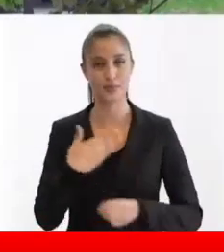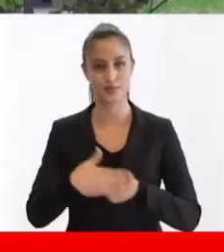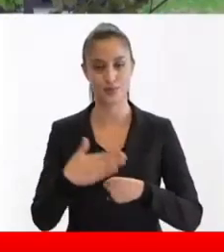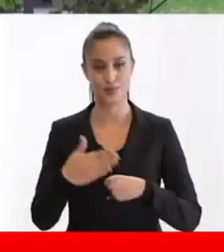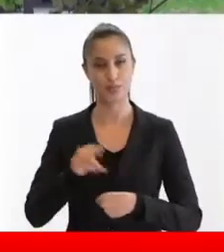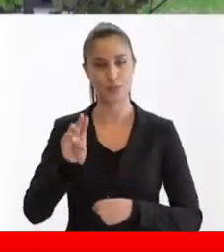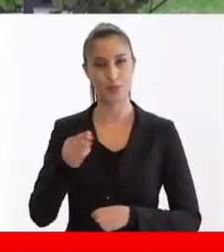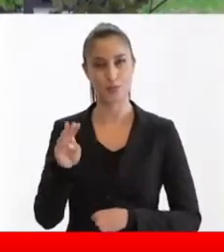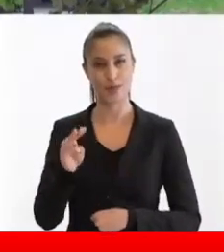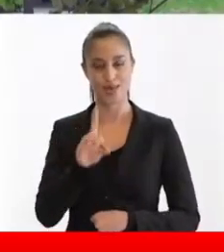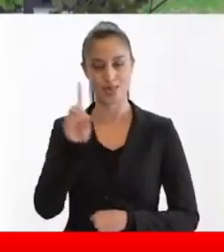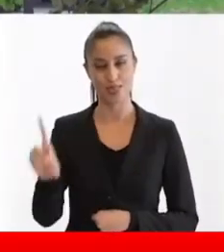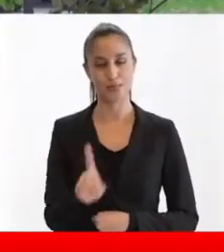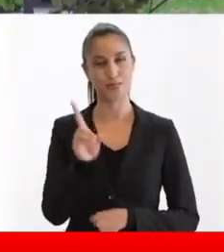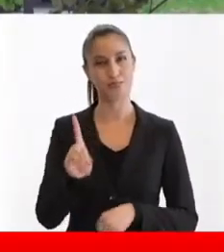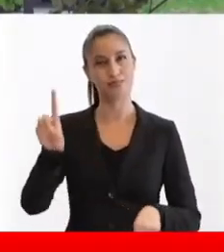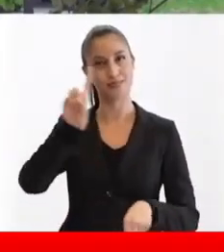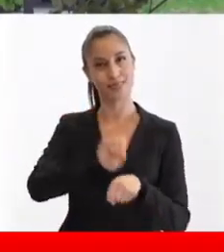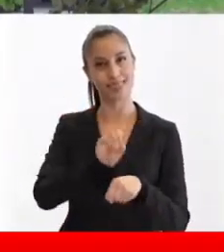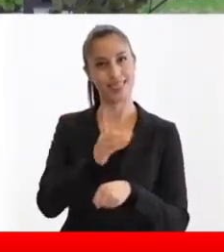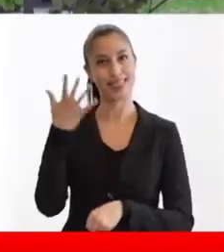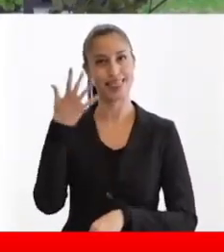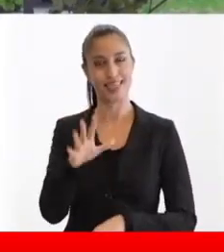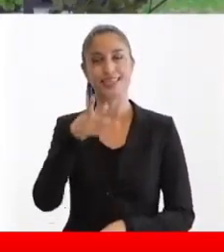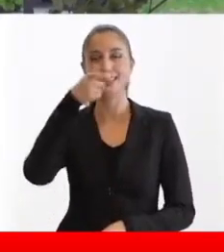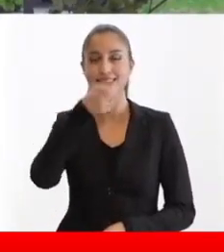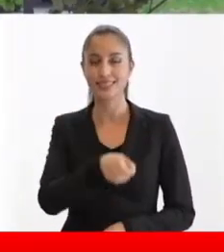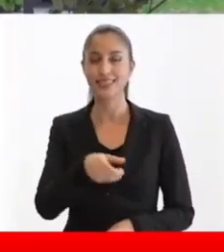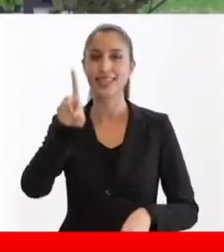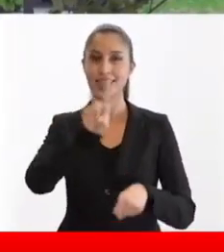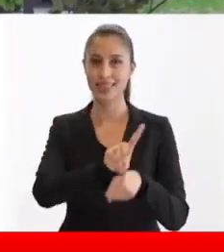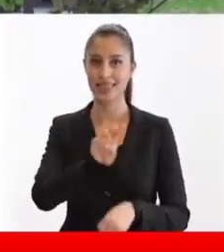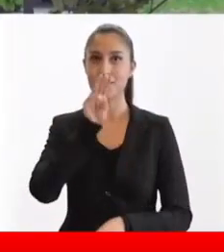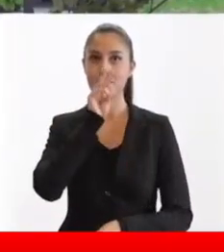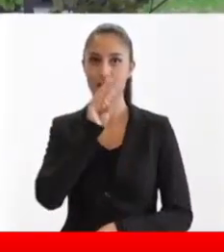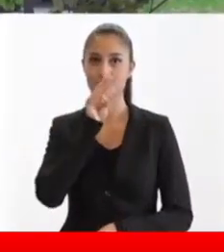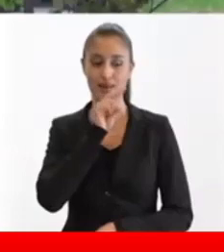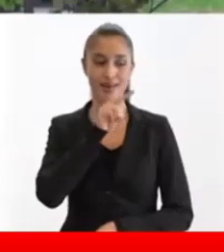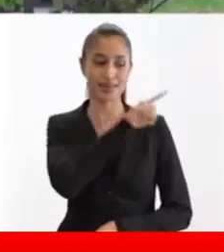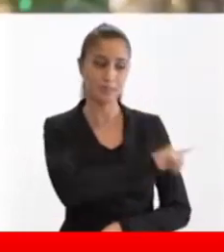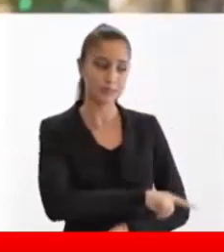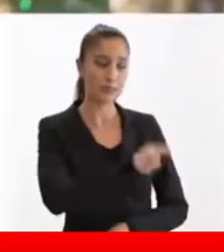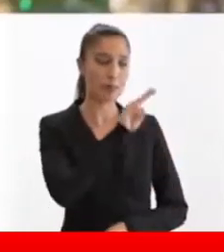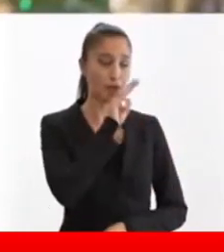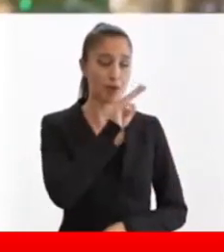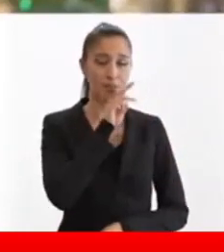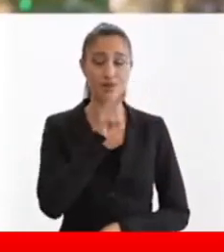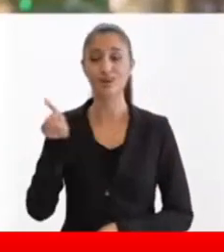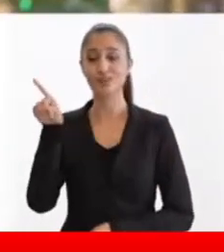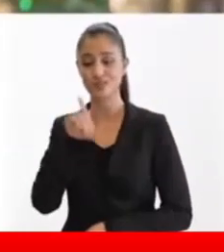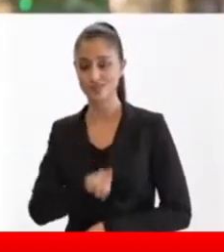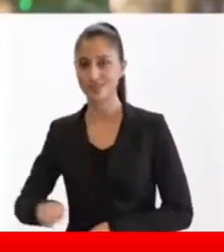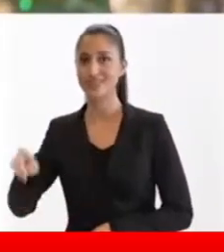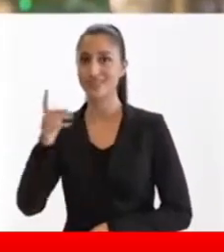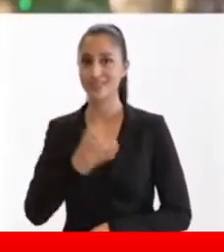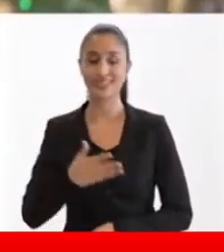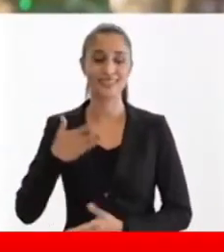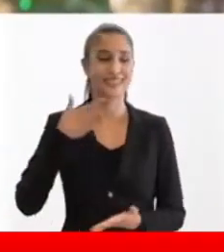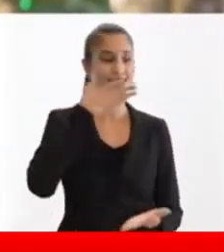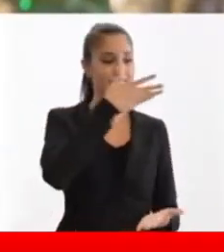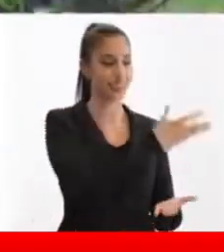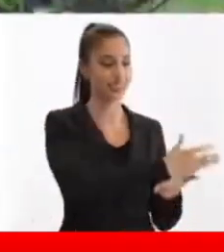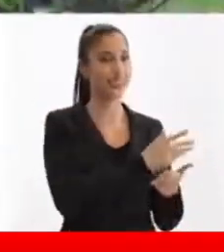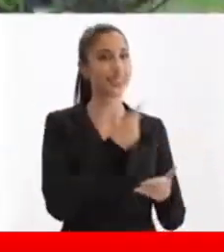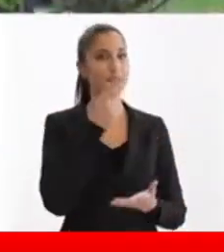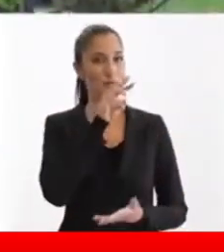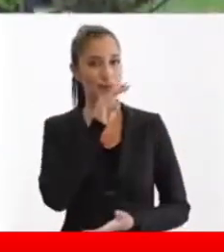El próximo domingo es 10 de mayo y todos vamos a querer visitar a nuestras mamás para felicitarlas en su día.